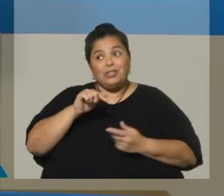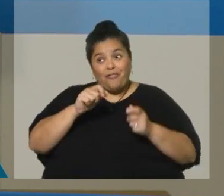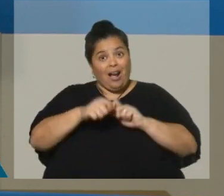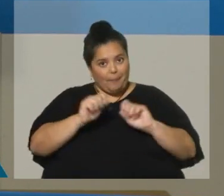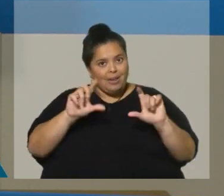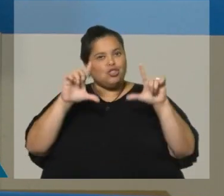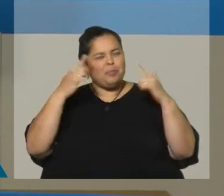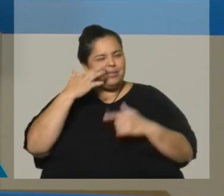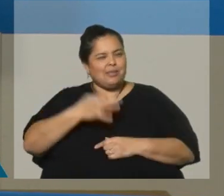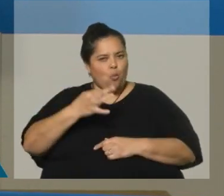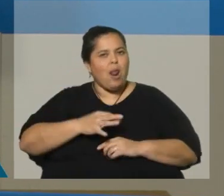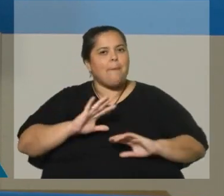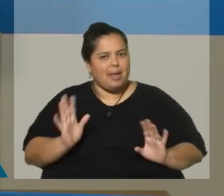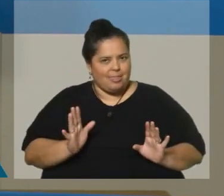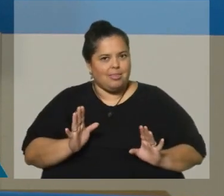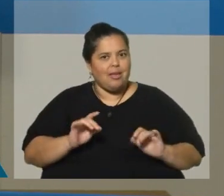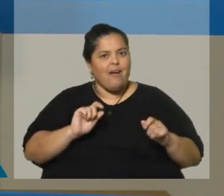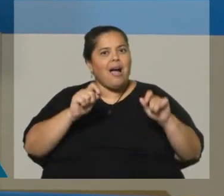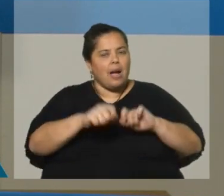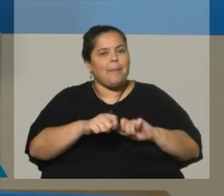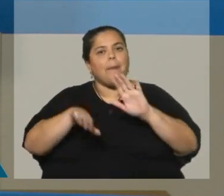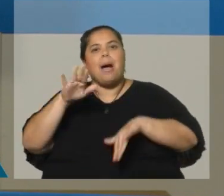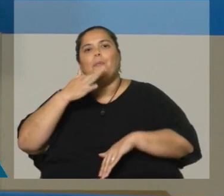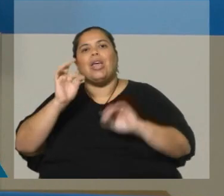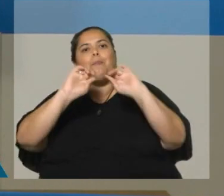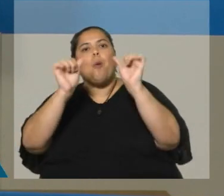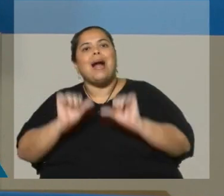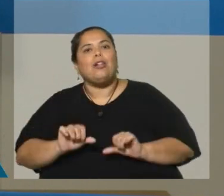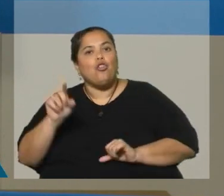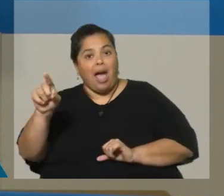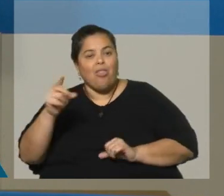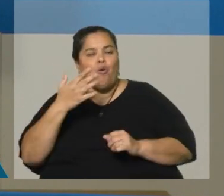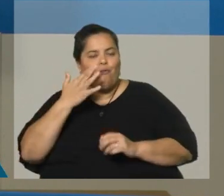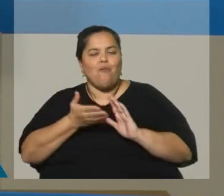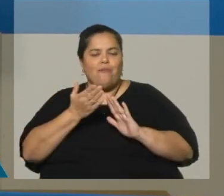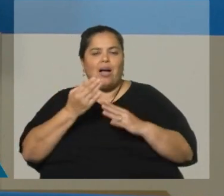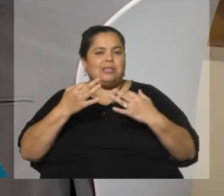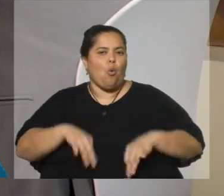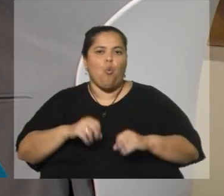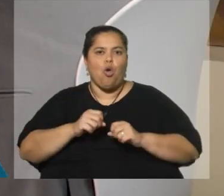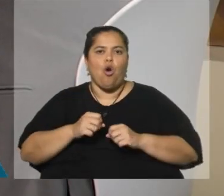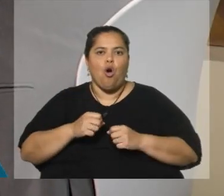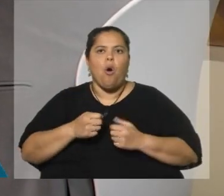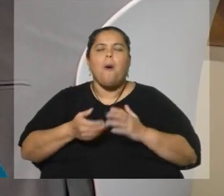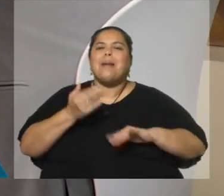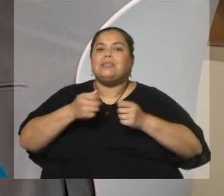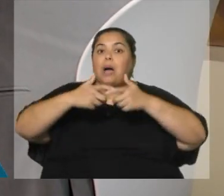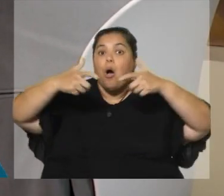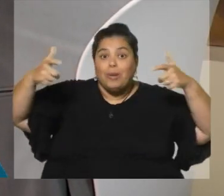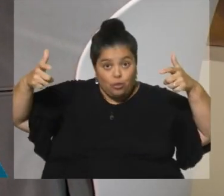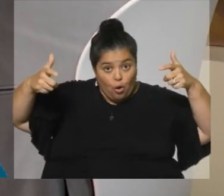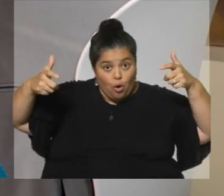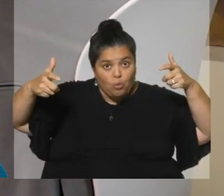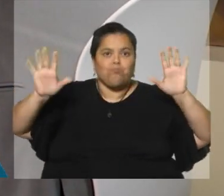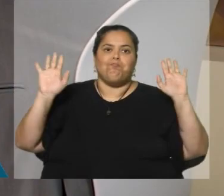sorpresas. Sobre todo, tal vez Maldonado creo que va a ser uno de los departamentos que va a arrojar algunas sorpresas. ¿Ahí aumentó la población? Bueno, lo